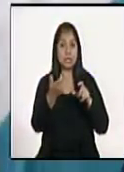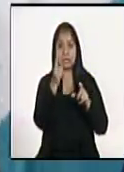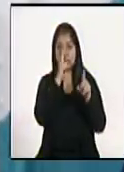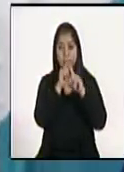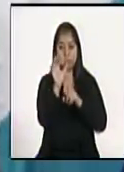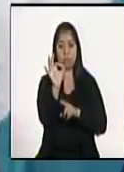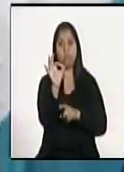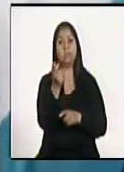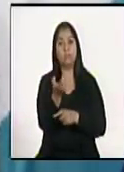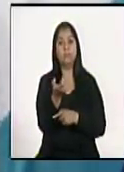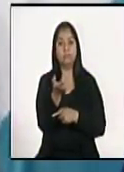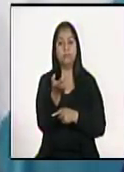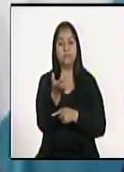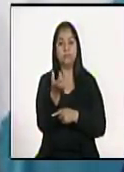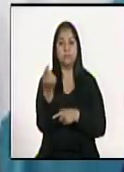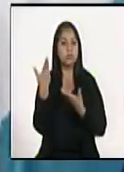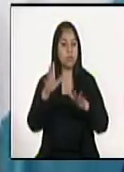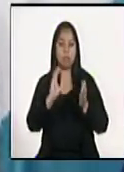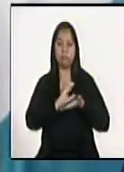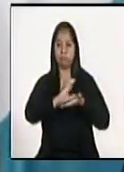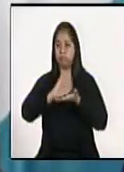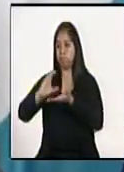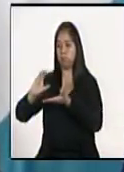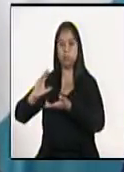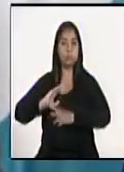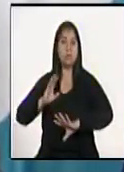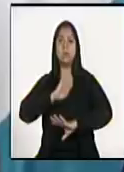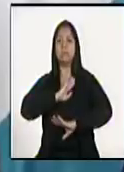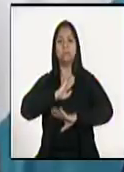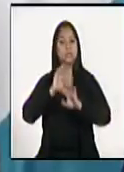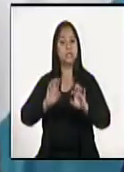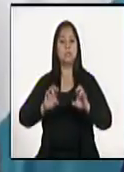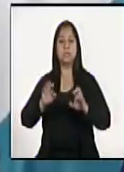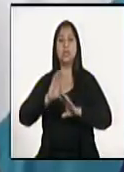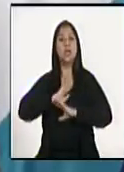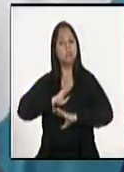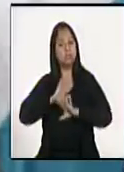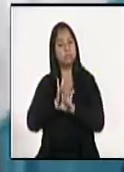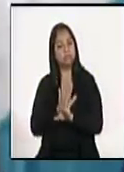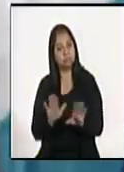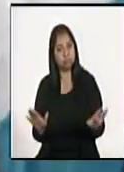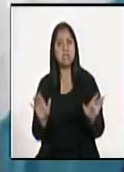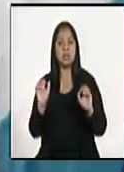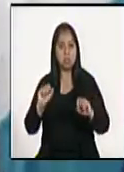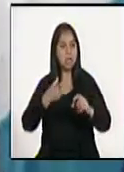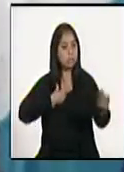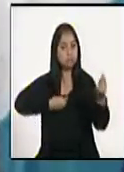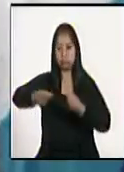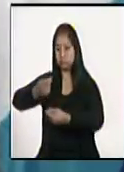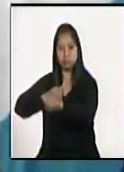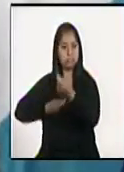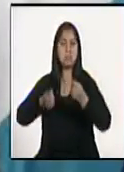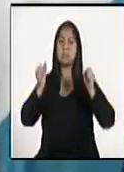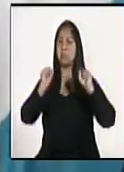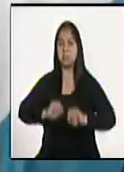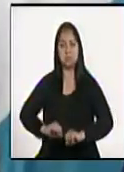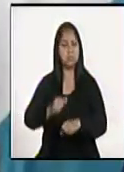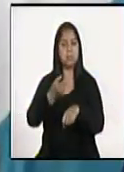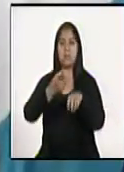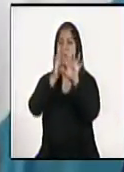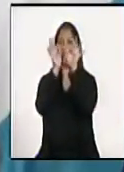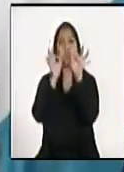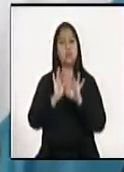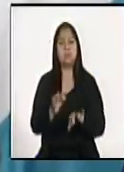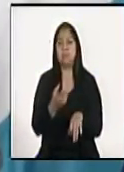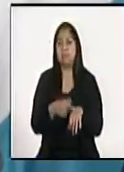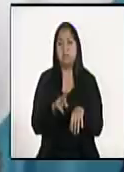Hemos dado todo para que la población se sienta tranquila y pueda hacer sus transacciones en la forma que más